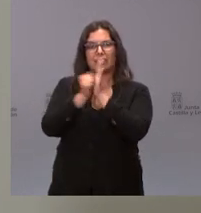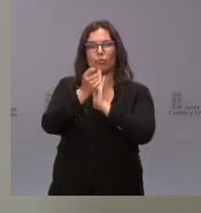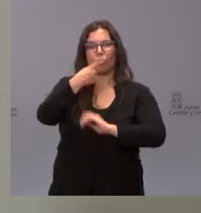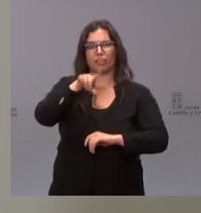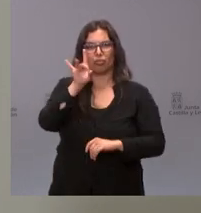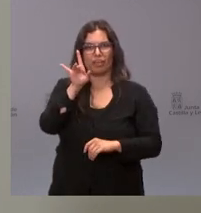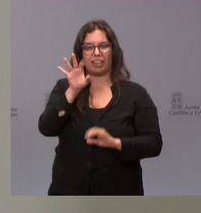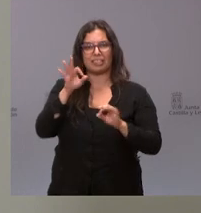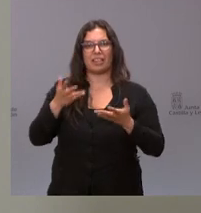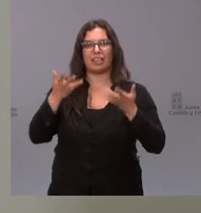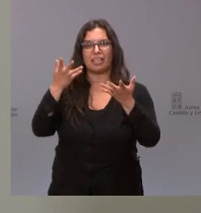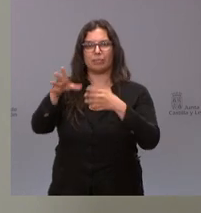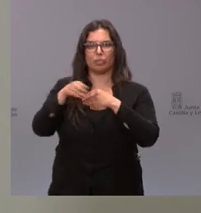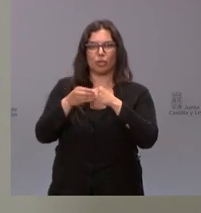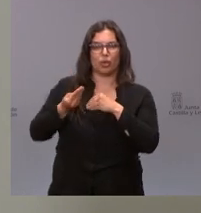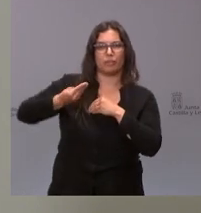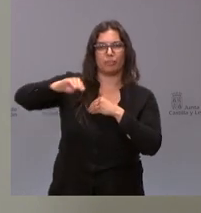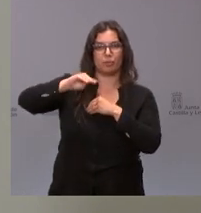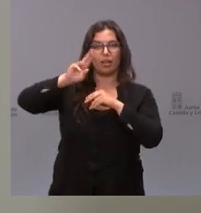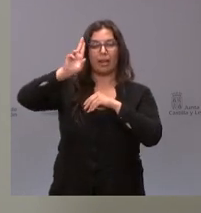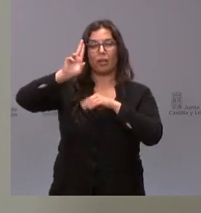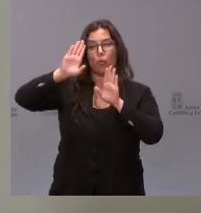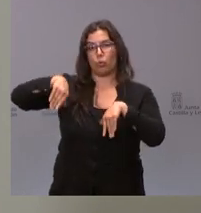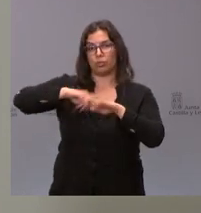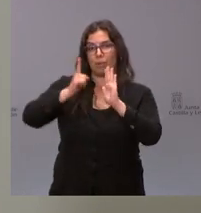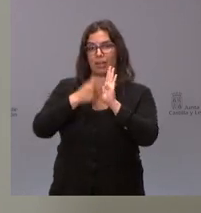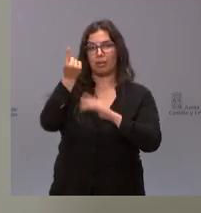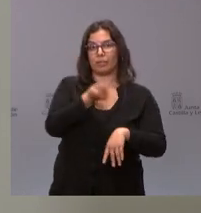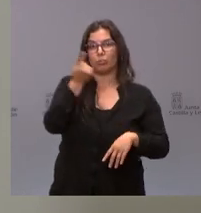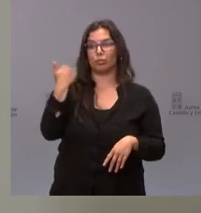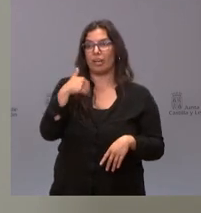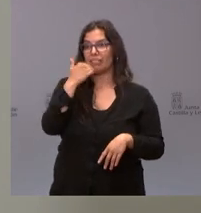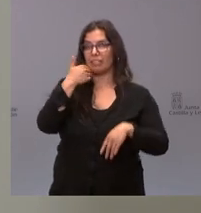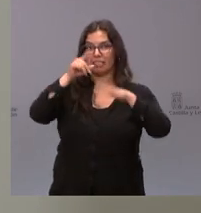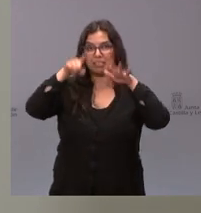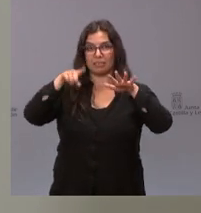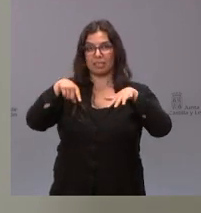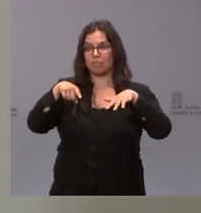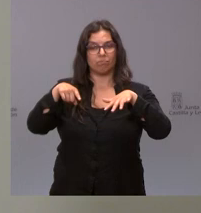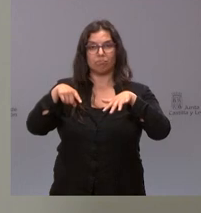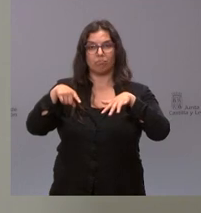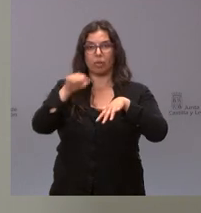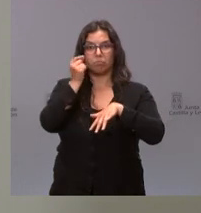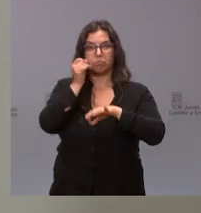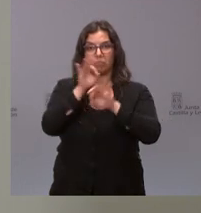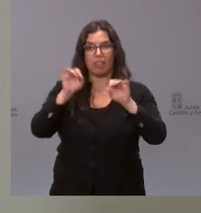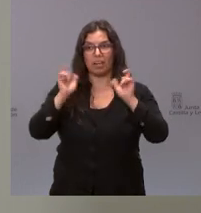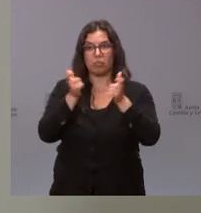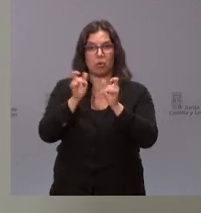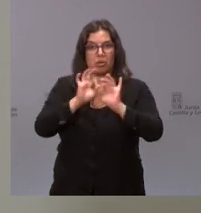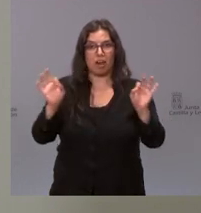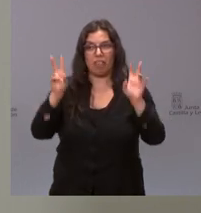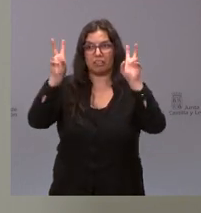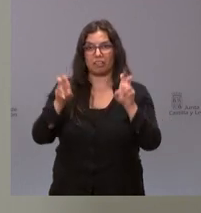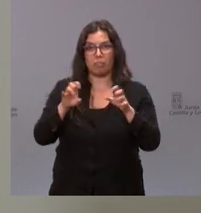de disposición adicional de la Ley de Presupuestos Última y por tanto han pasado ya casi seis meses sin que hayamos tenido noticias ni reuniones a este respecto